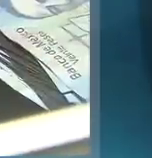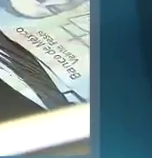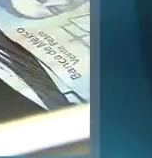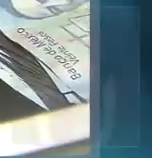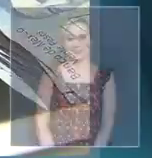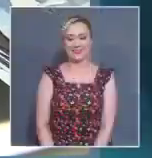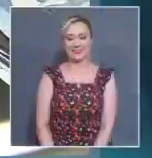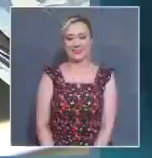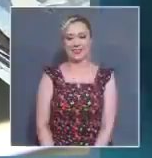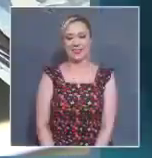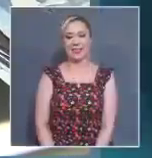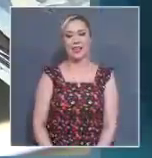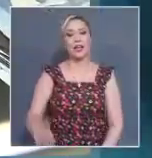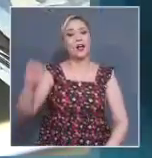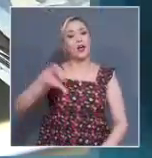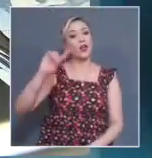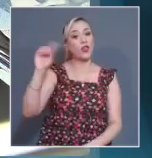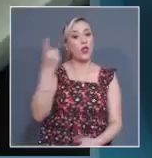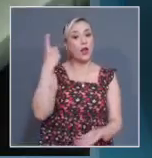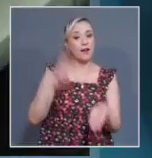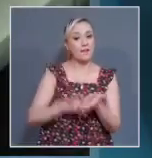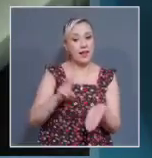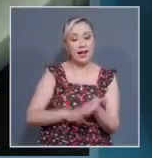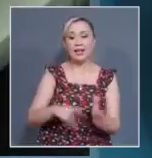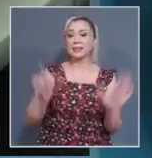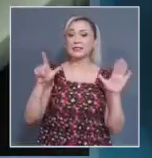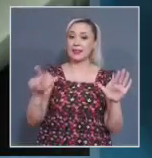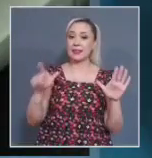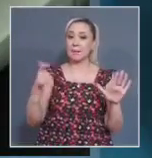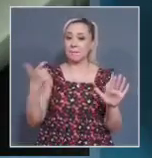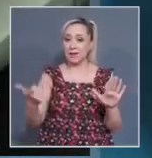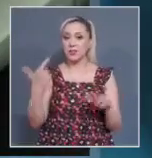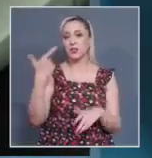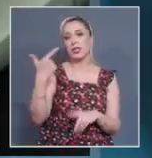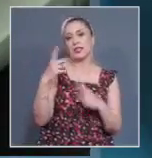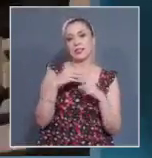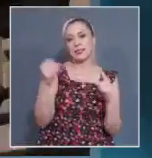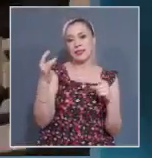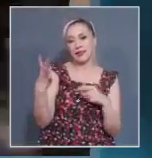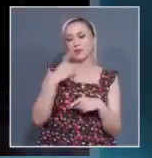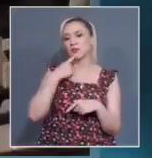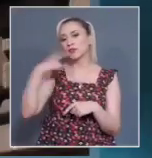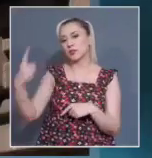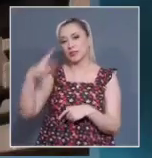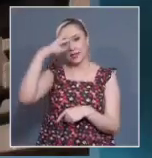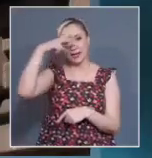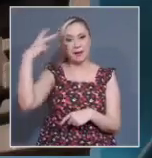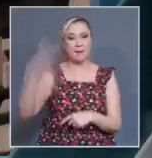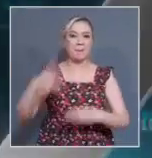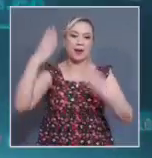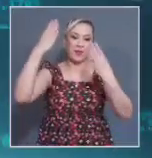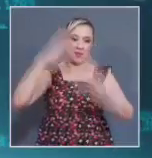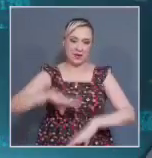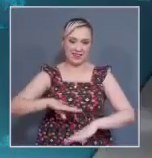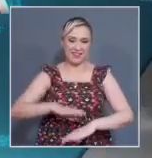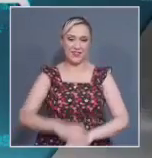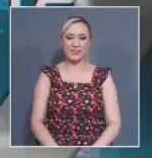El tipo de cambio se ubicó en 17 pesos con 7 centavos por dólar. De acuerdo con información del Banco de México.